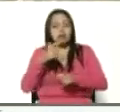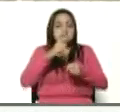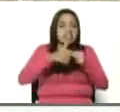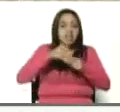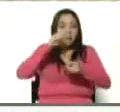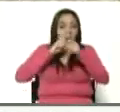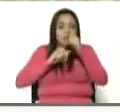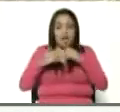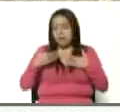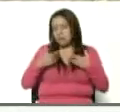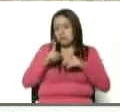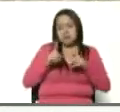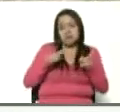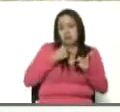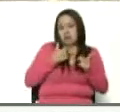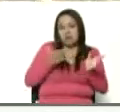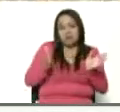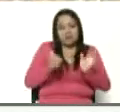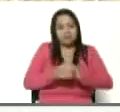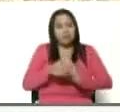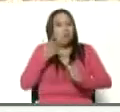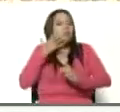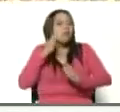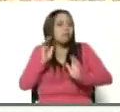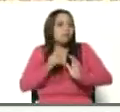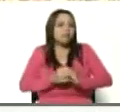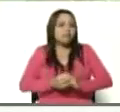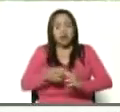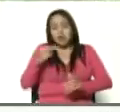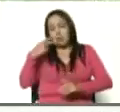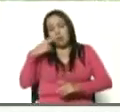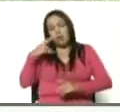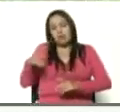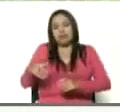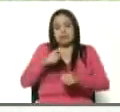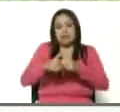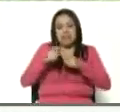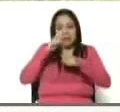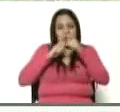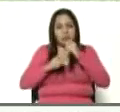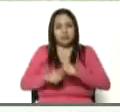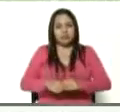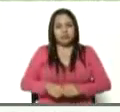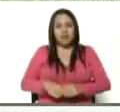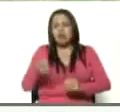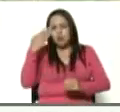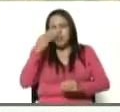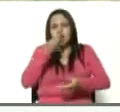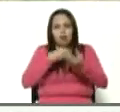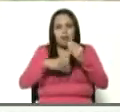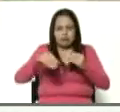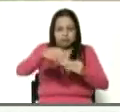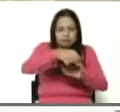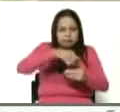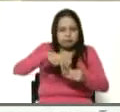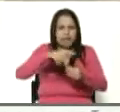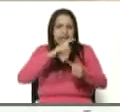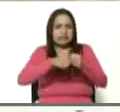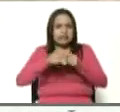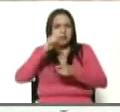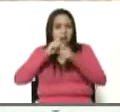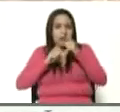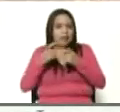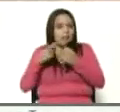como a mí, por ejemplo. No puedo ver la cebolla. Sé que a todas las comidas le echan cebolla, pero con